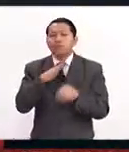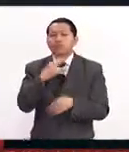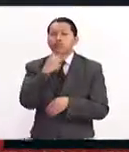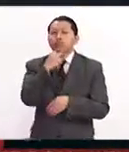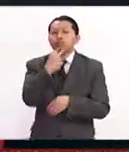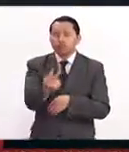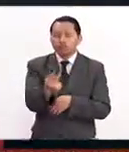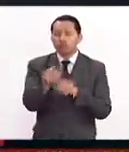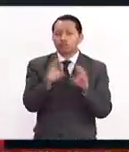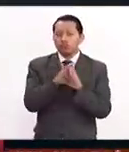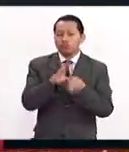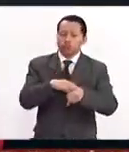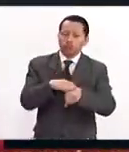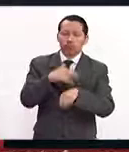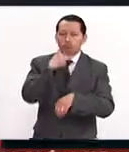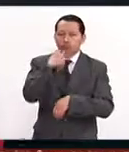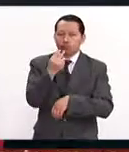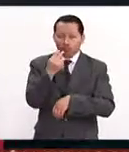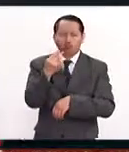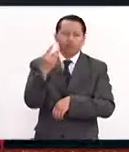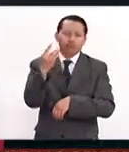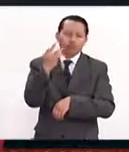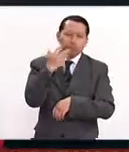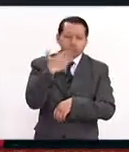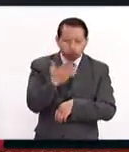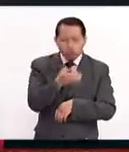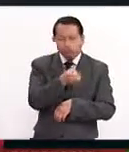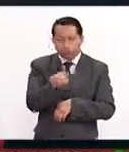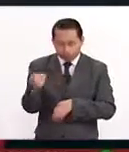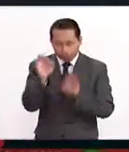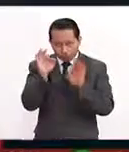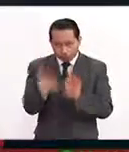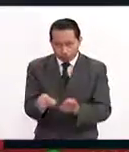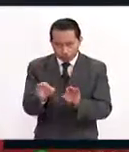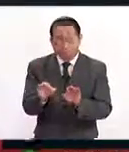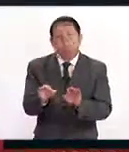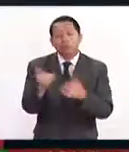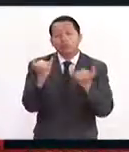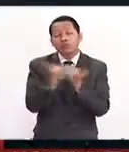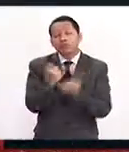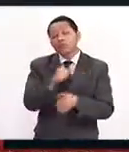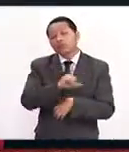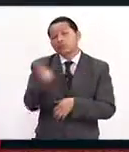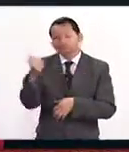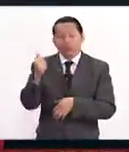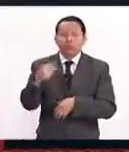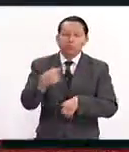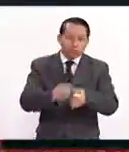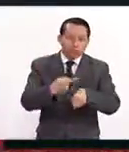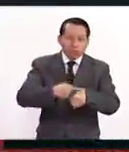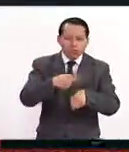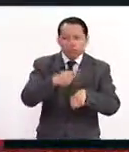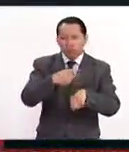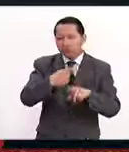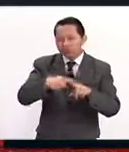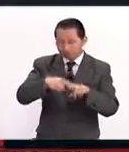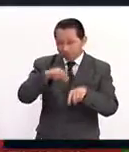un taller de voz para adultos, y va a haber un concepto de consulte a su médico, en donde las personas a través de